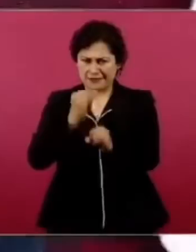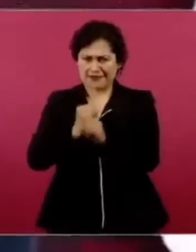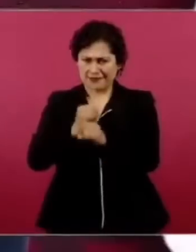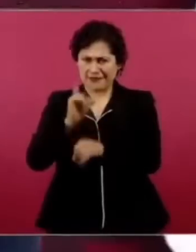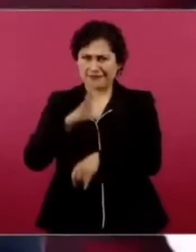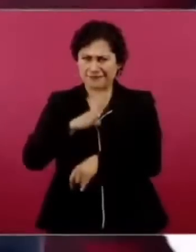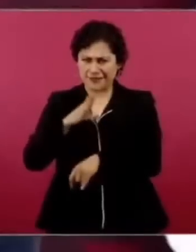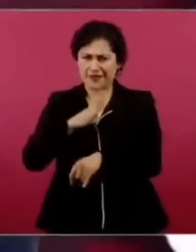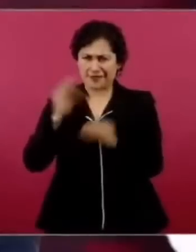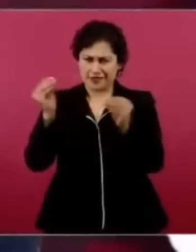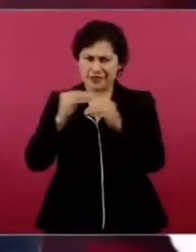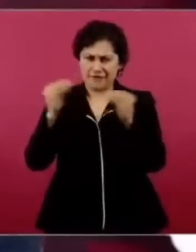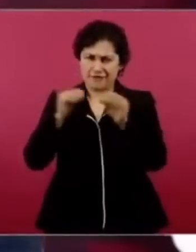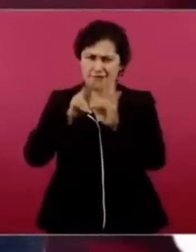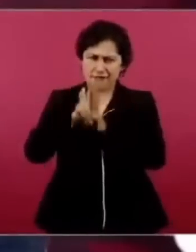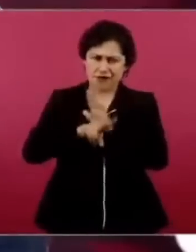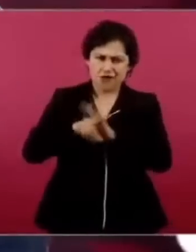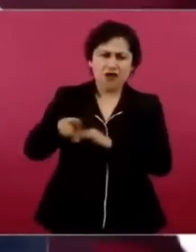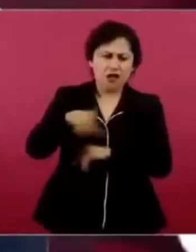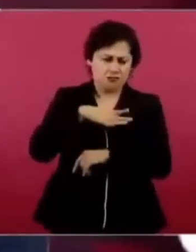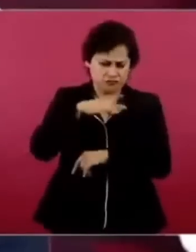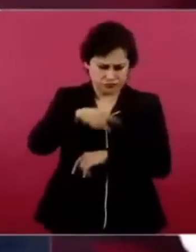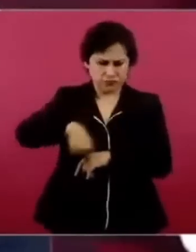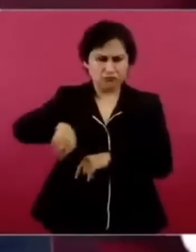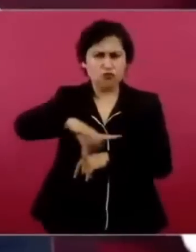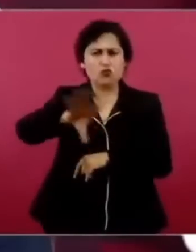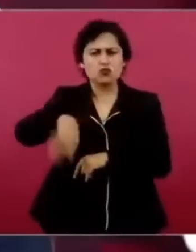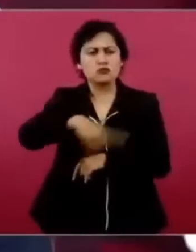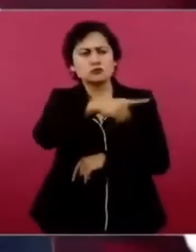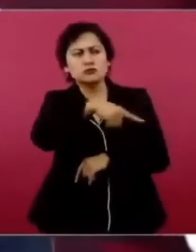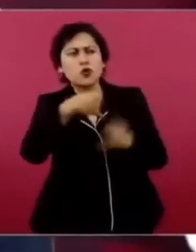ese debate, para los jóvenes.